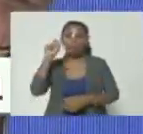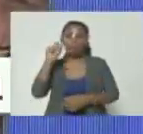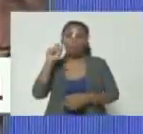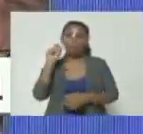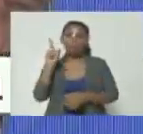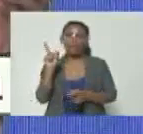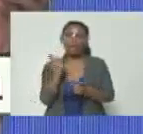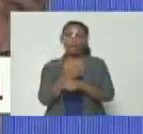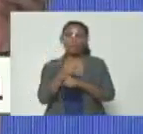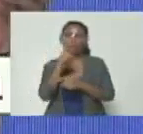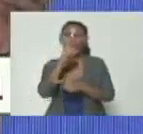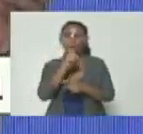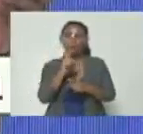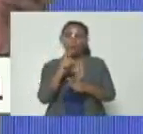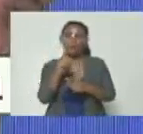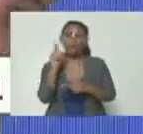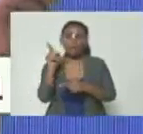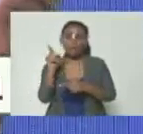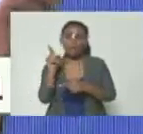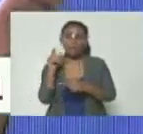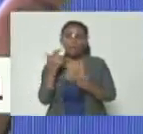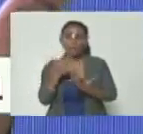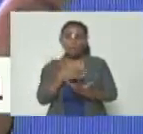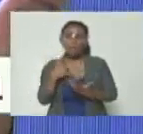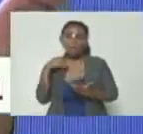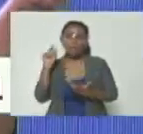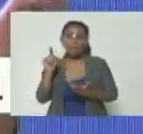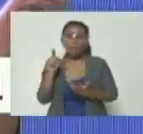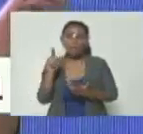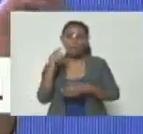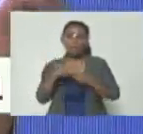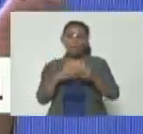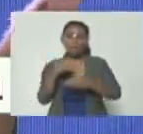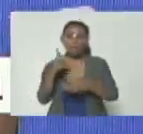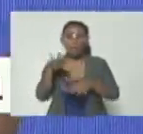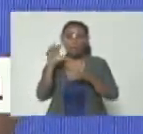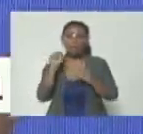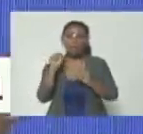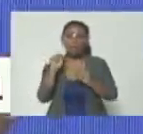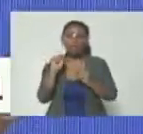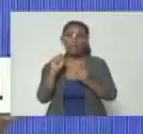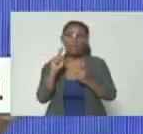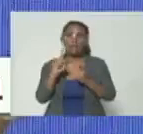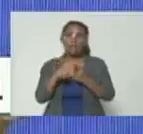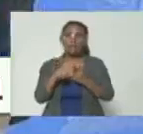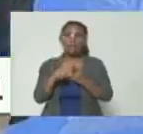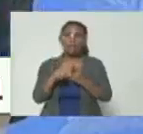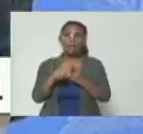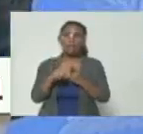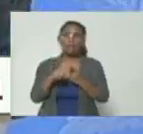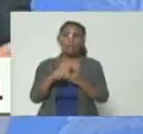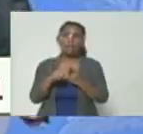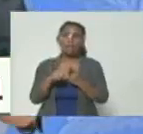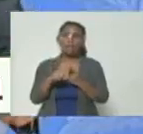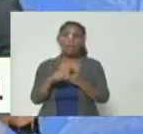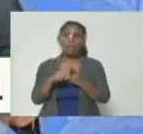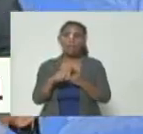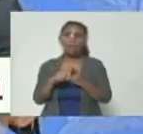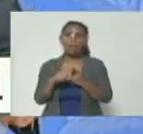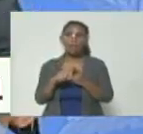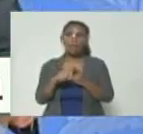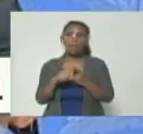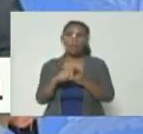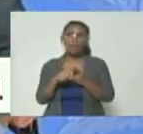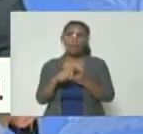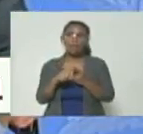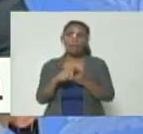agosto de hace unos años es así quería saber si eso fue lo que entendí sí fue contactada para fue